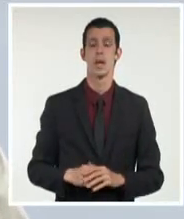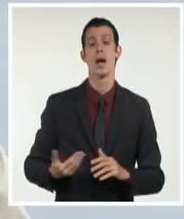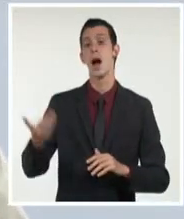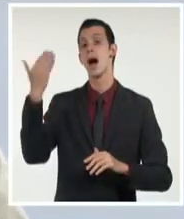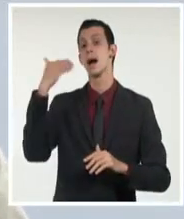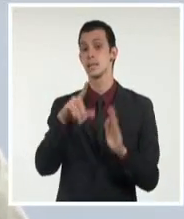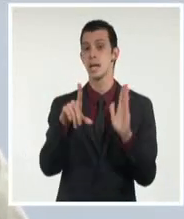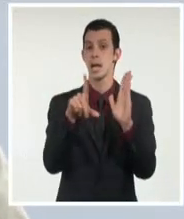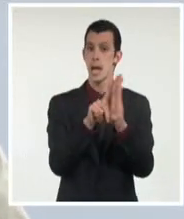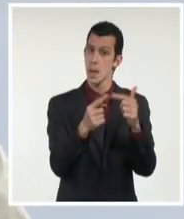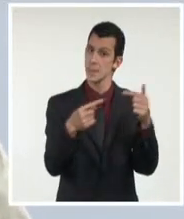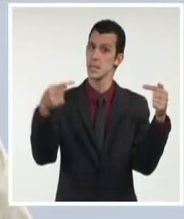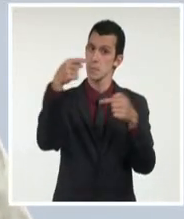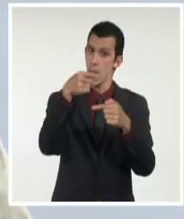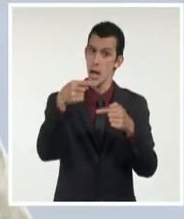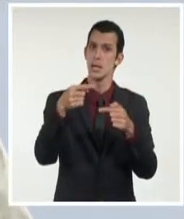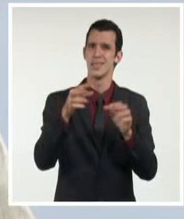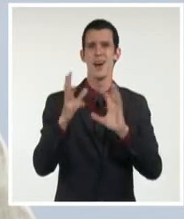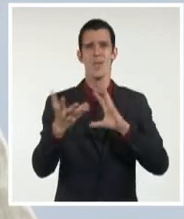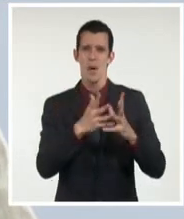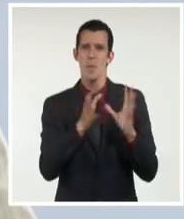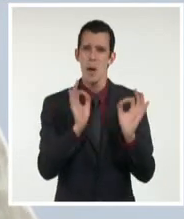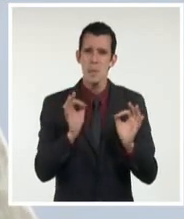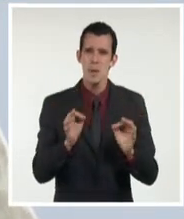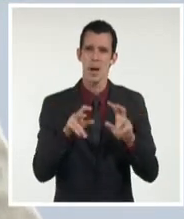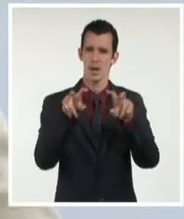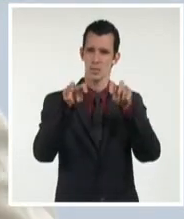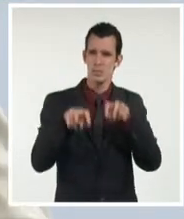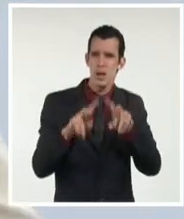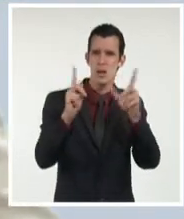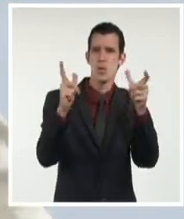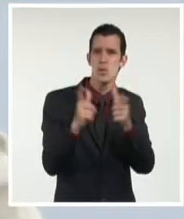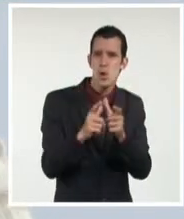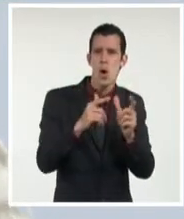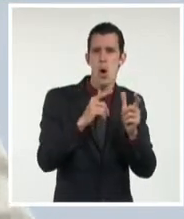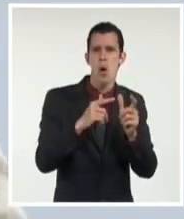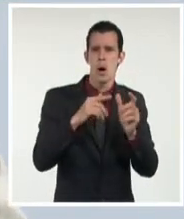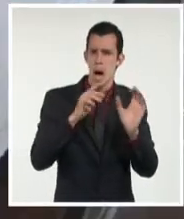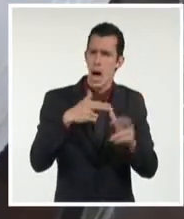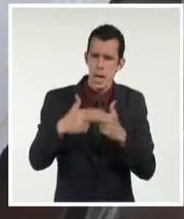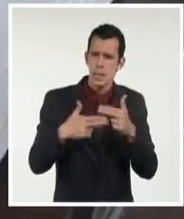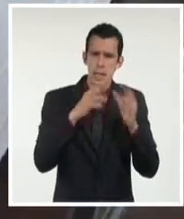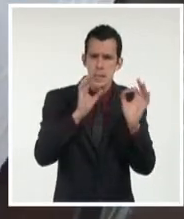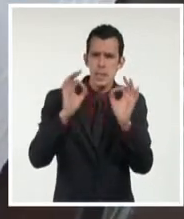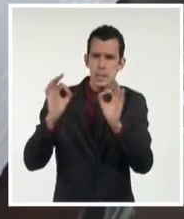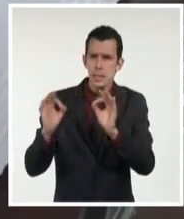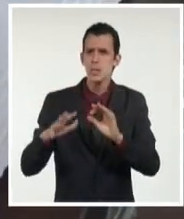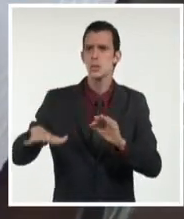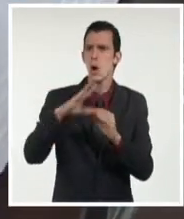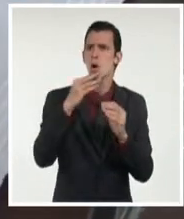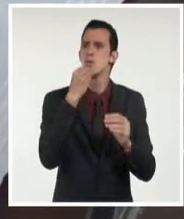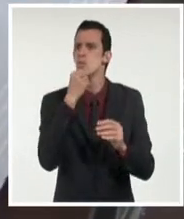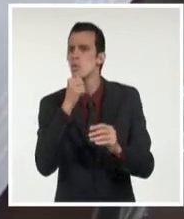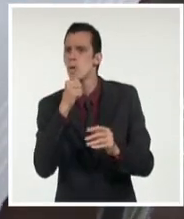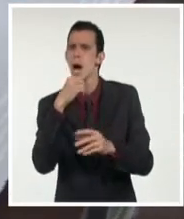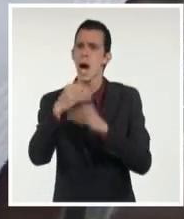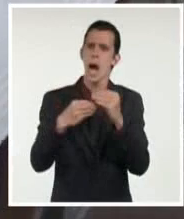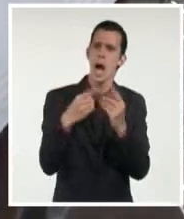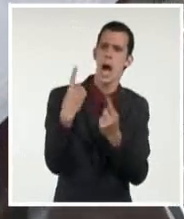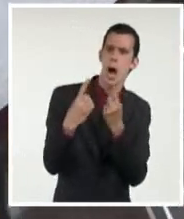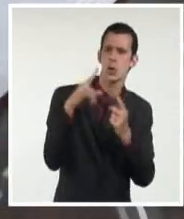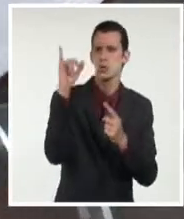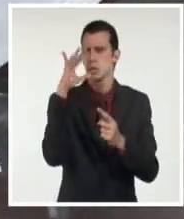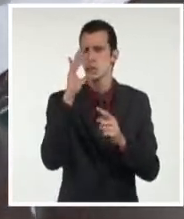refuerza la soberanía nacional y precisamente esta función de supervisor se nos ha encargado precisamente realzar